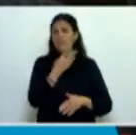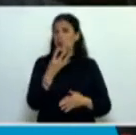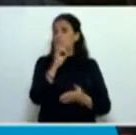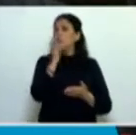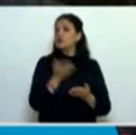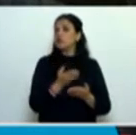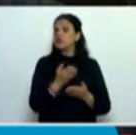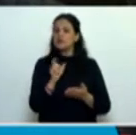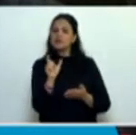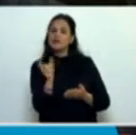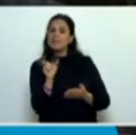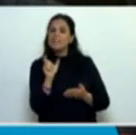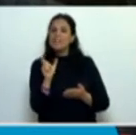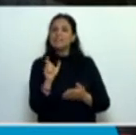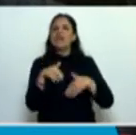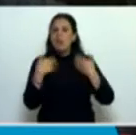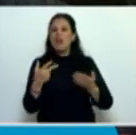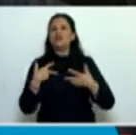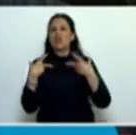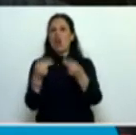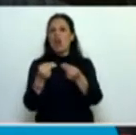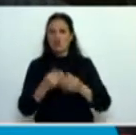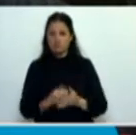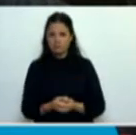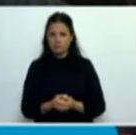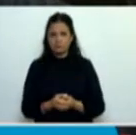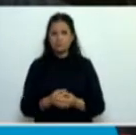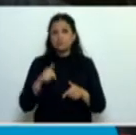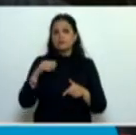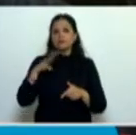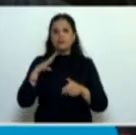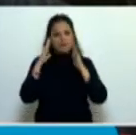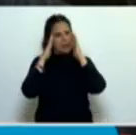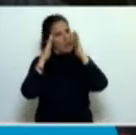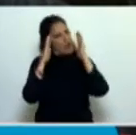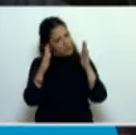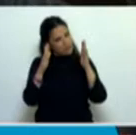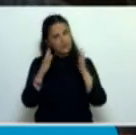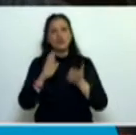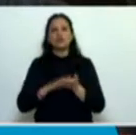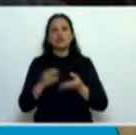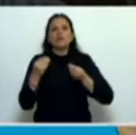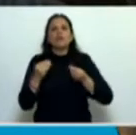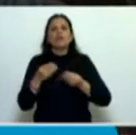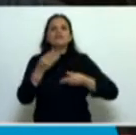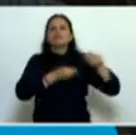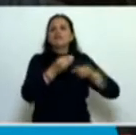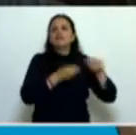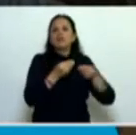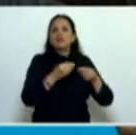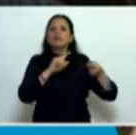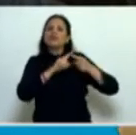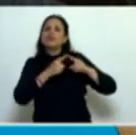solo desvío justifica nuestro rechazo. Y la falta de atención de las ejecuciones presupuestarias está